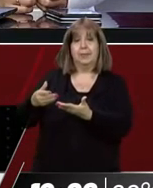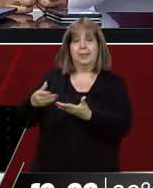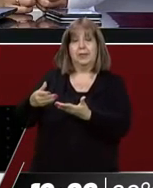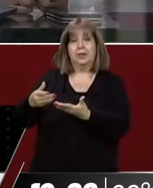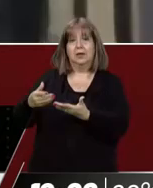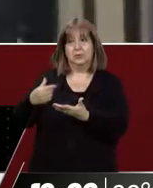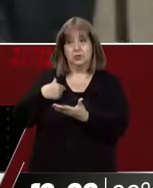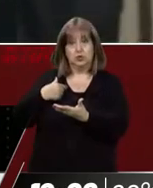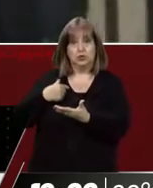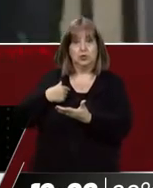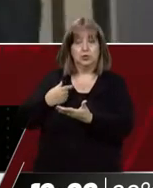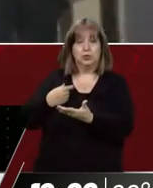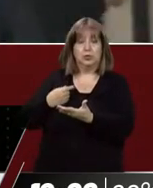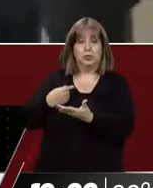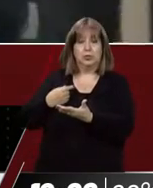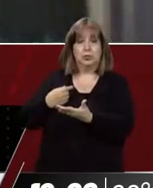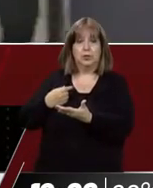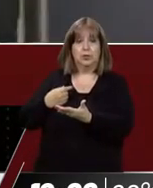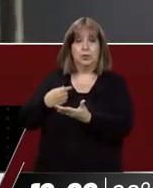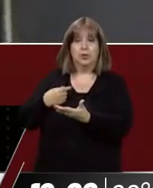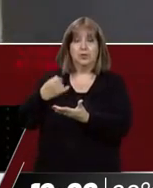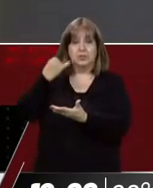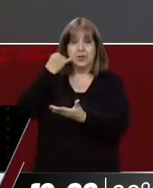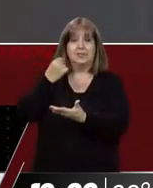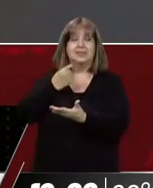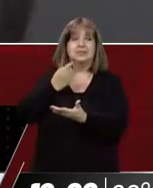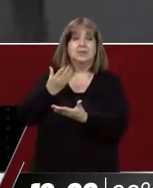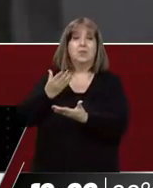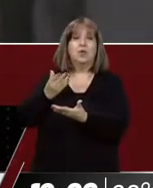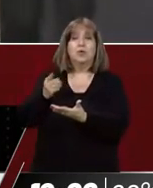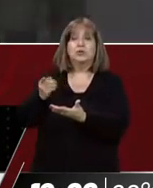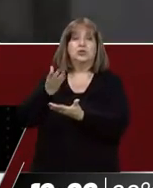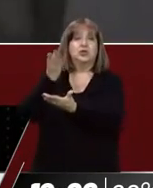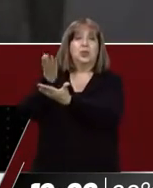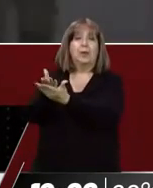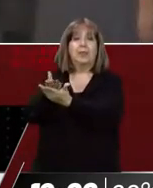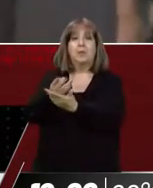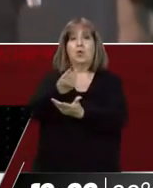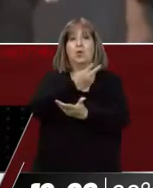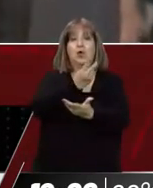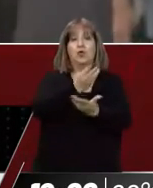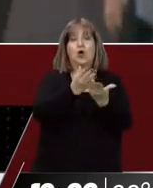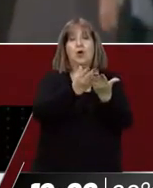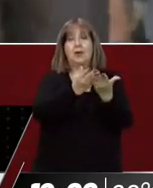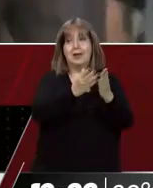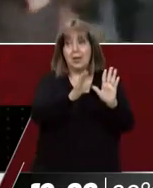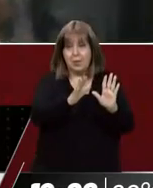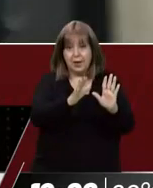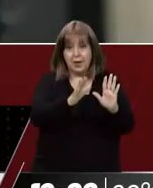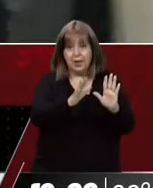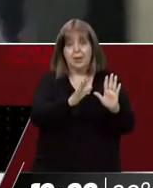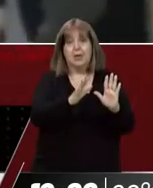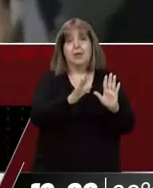interpusimos un instituto procesal que se llama Mantenimiento de la Libertad solicitando al tribunal de primera